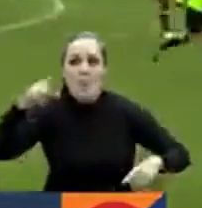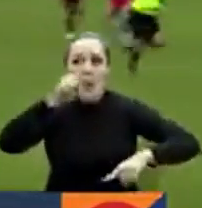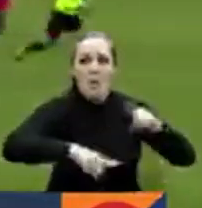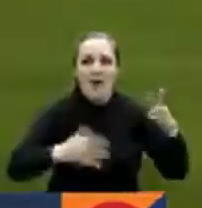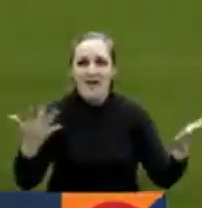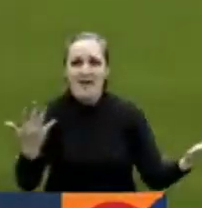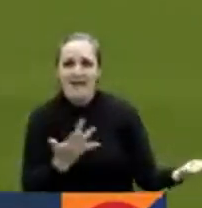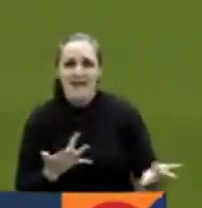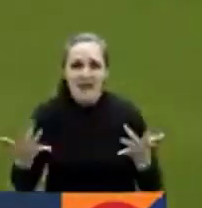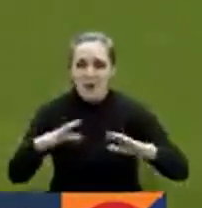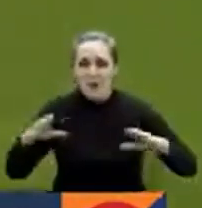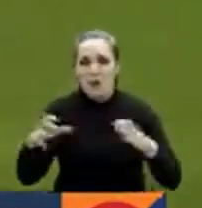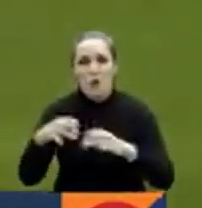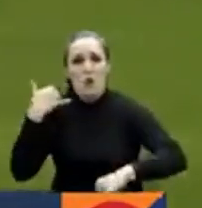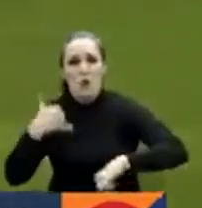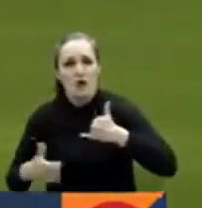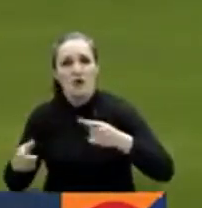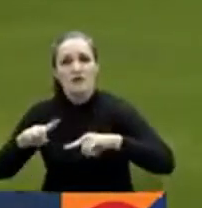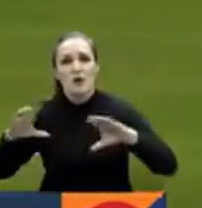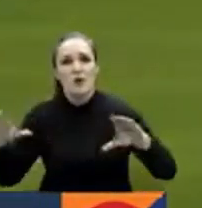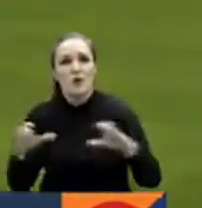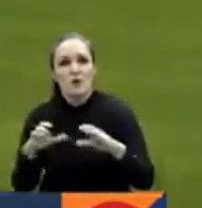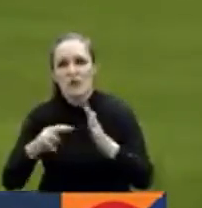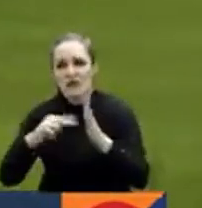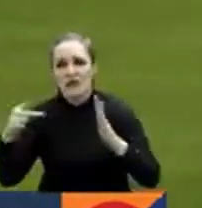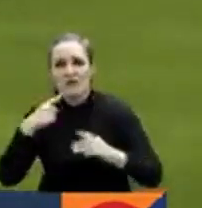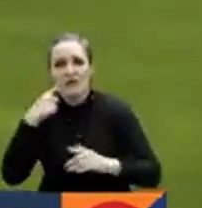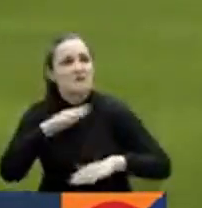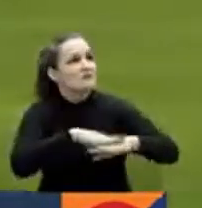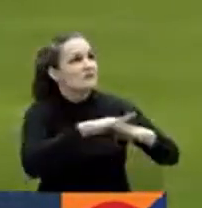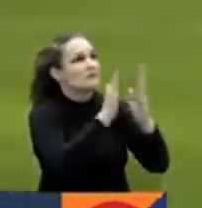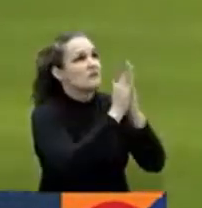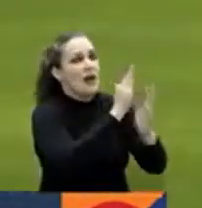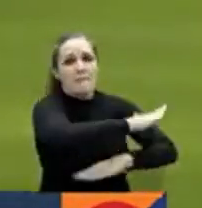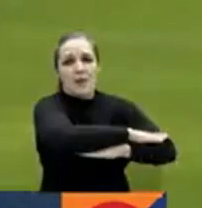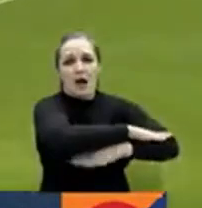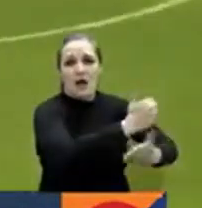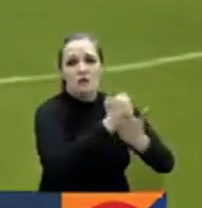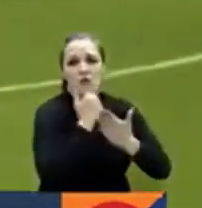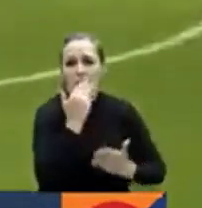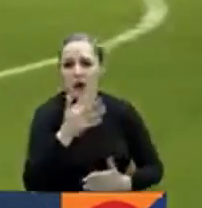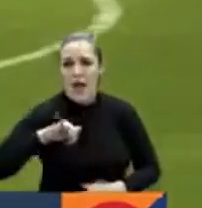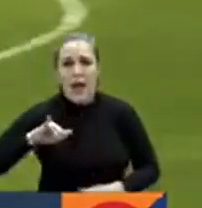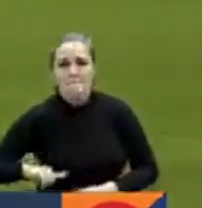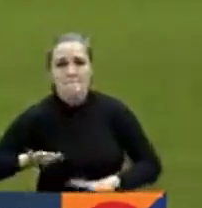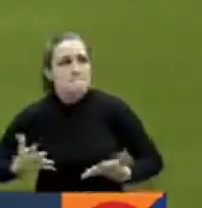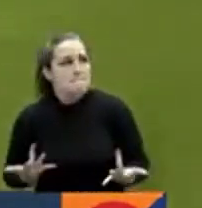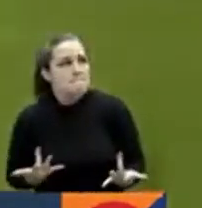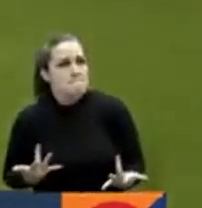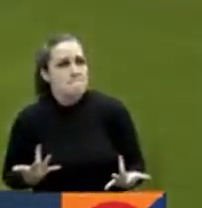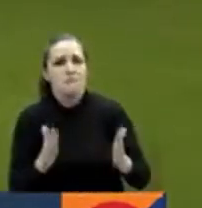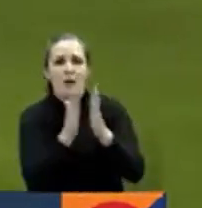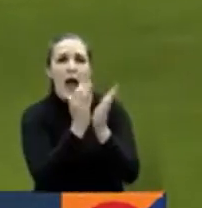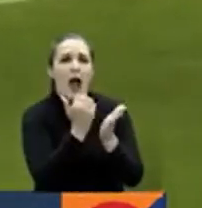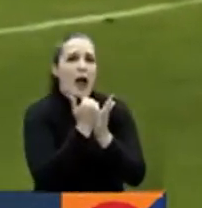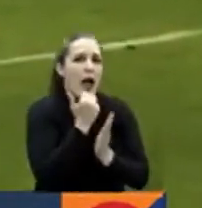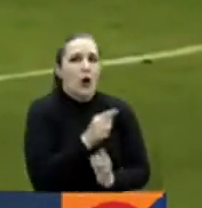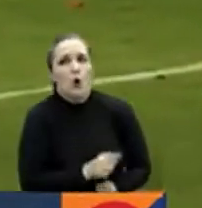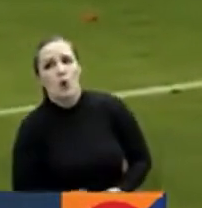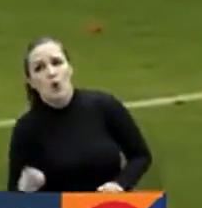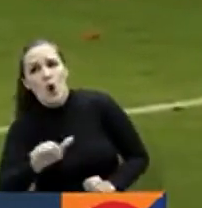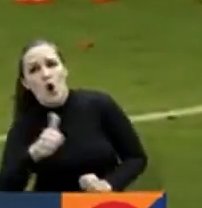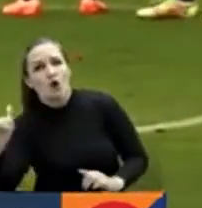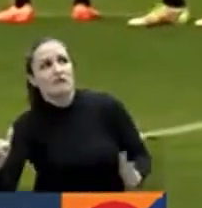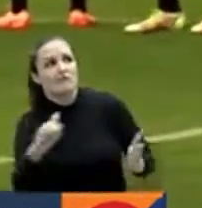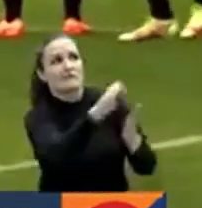y cuerpo técnico pidieron ayuda a la Cancillería para que el regreso sea posible. Los deportistas sugirieron un vuelo humanitario y afirmaron que están